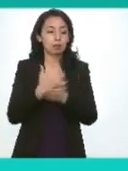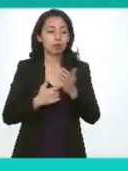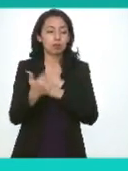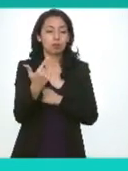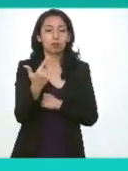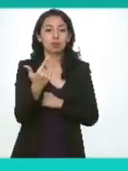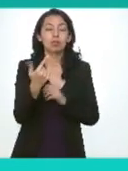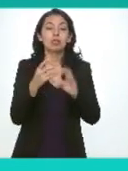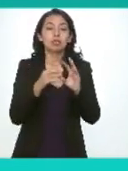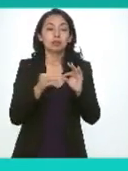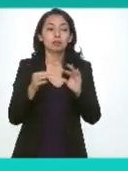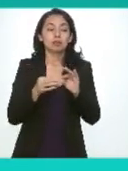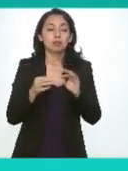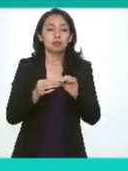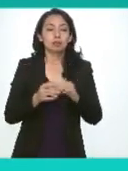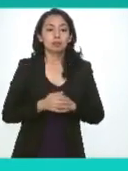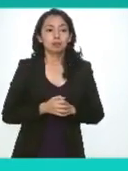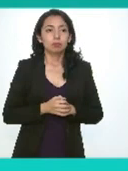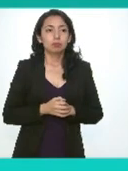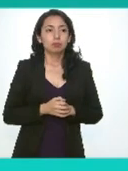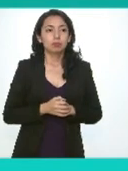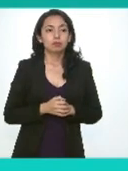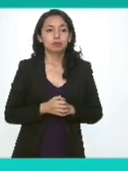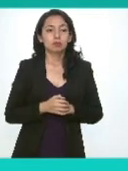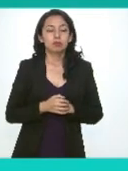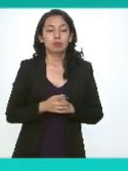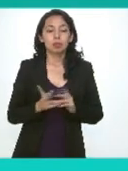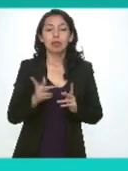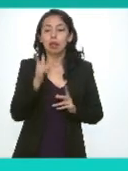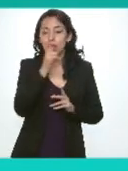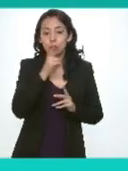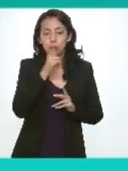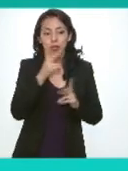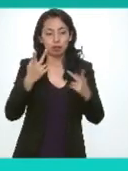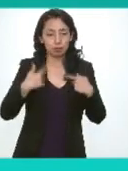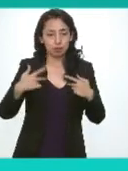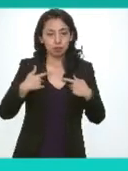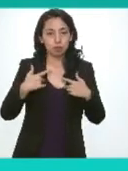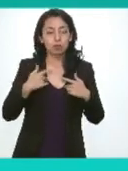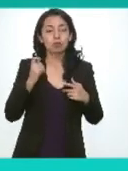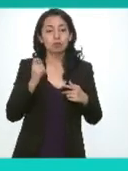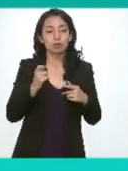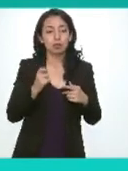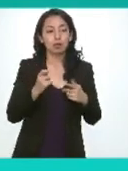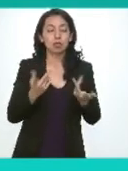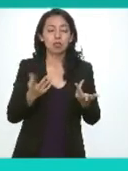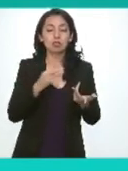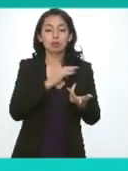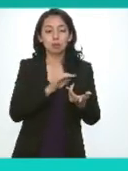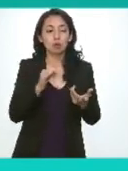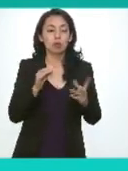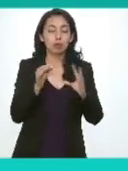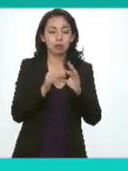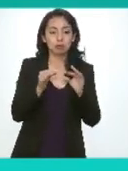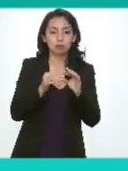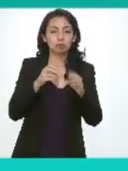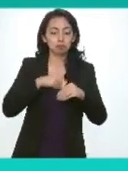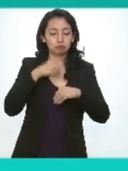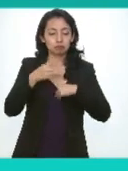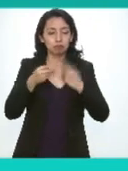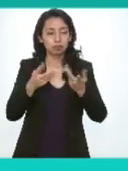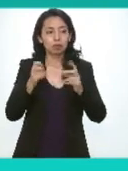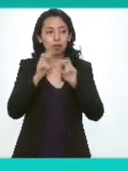puntualmente también del lenguaje ciudadano como principio que se puede expresar en materia de